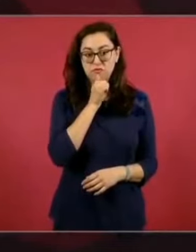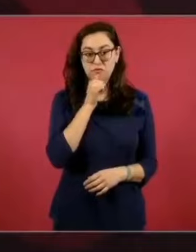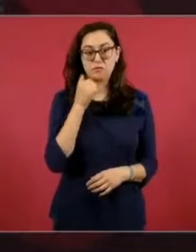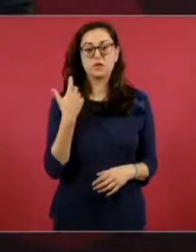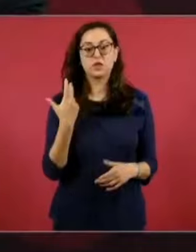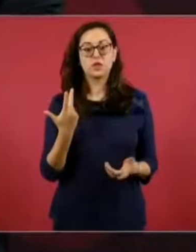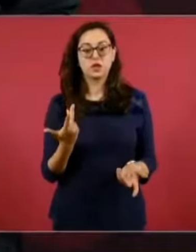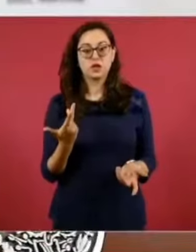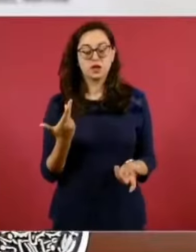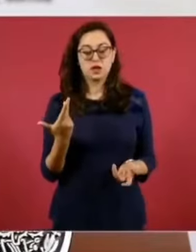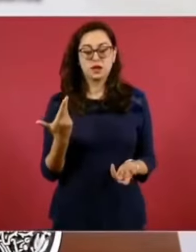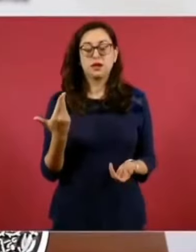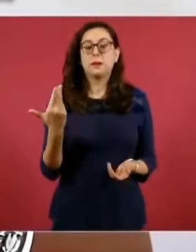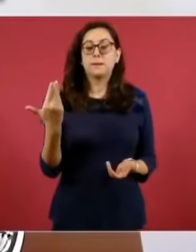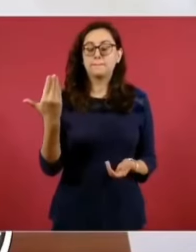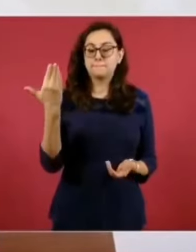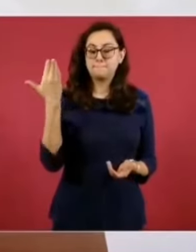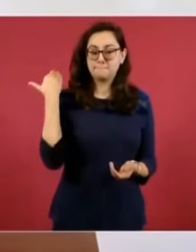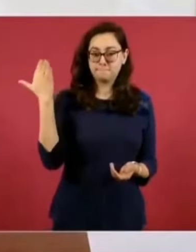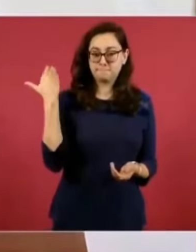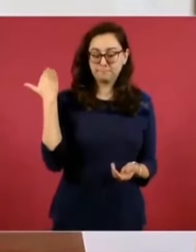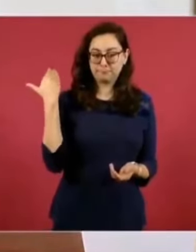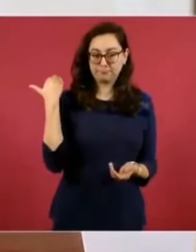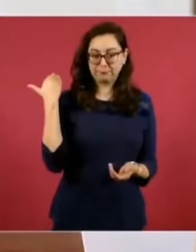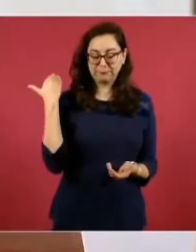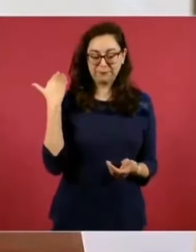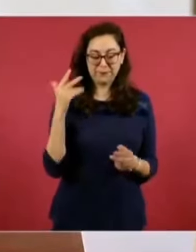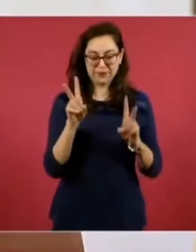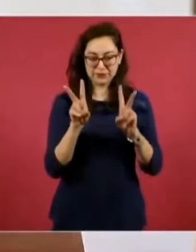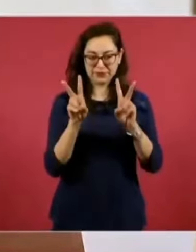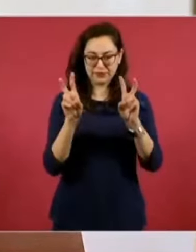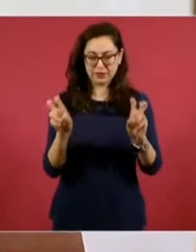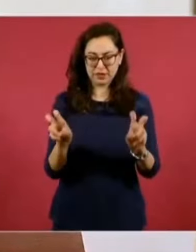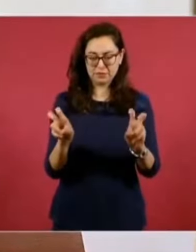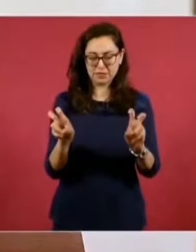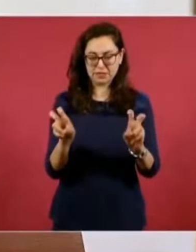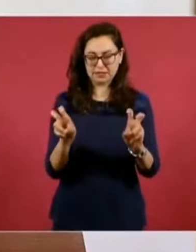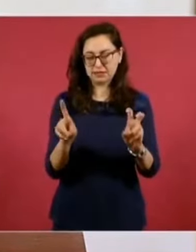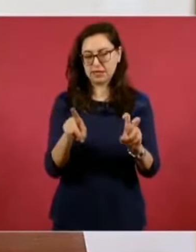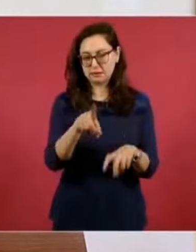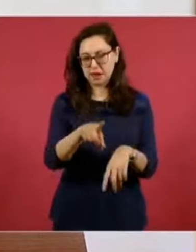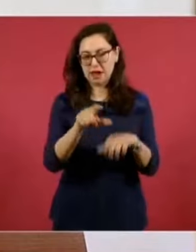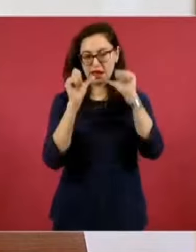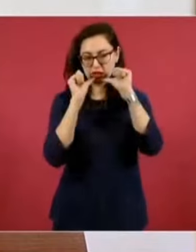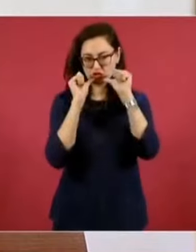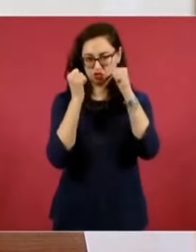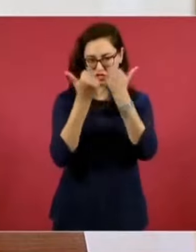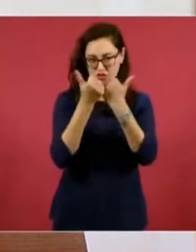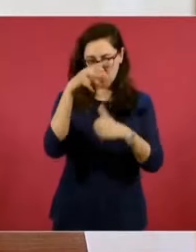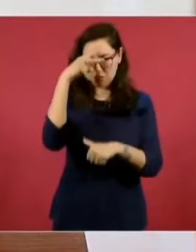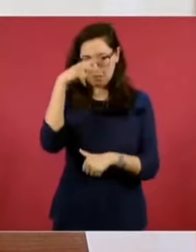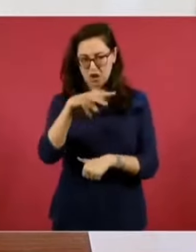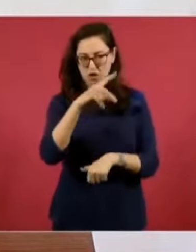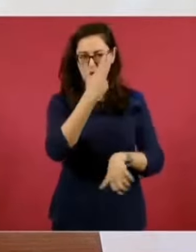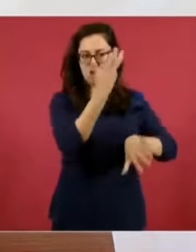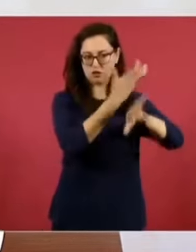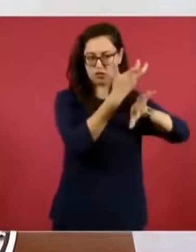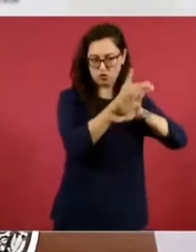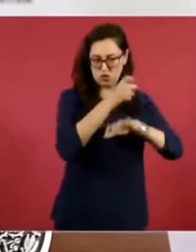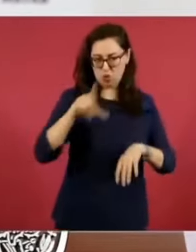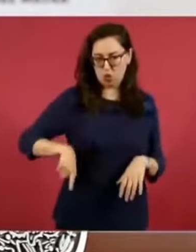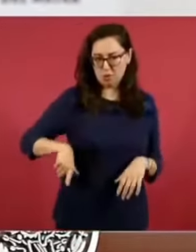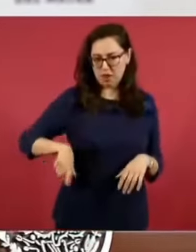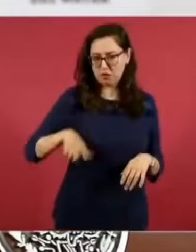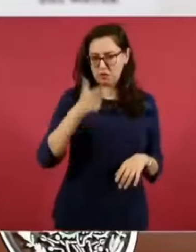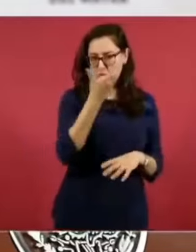financiamiento del gobierno de Estados Unidos al